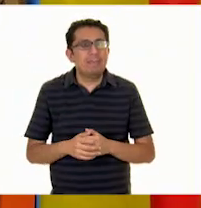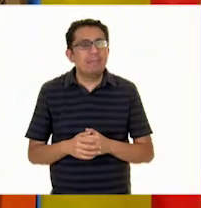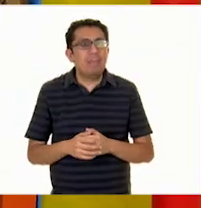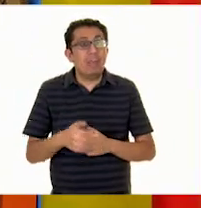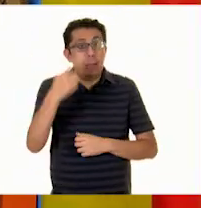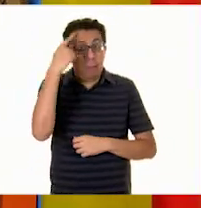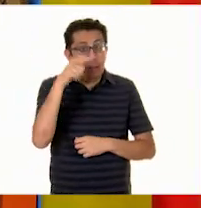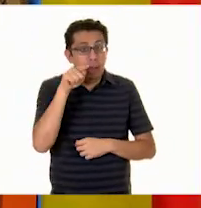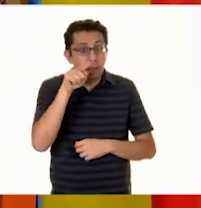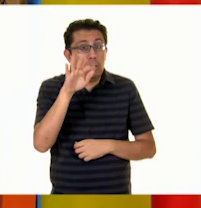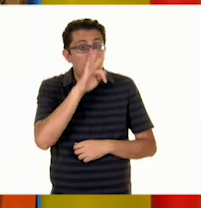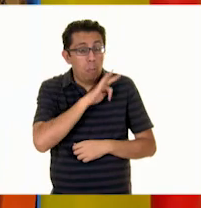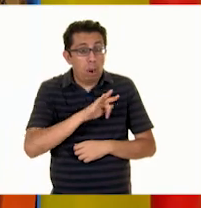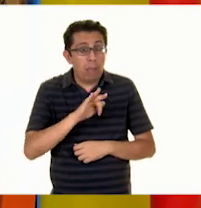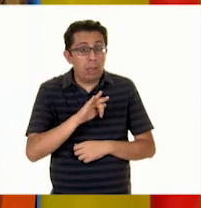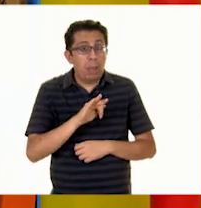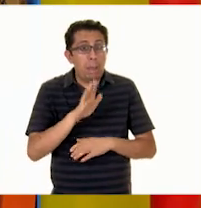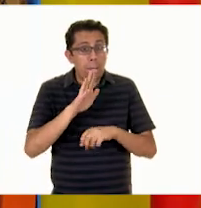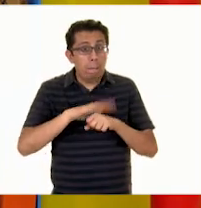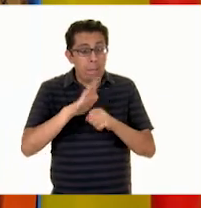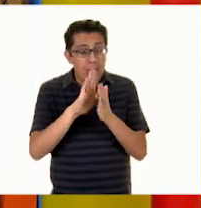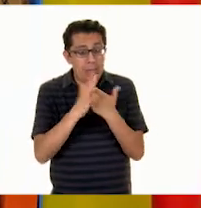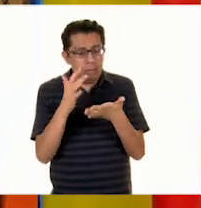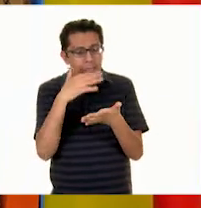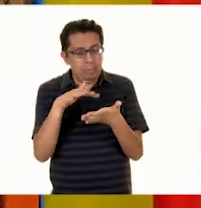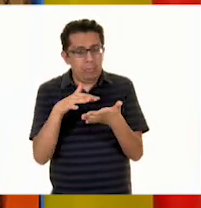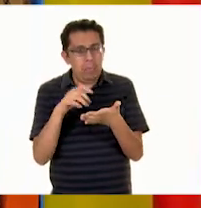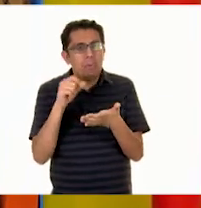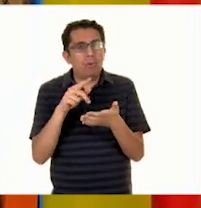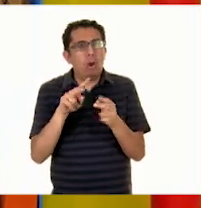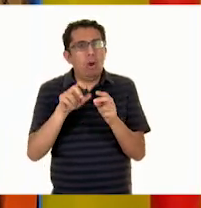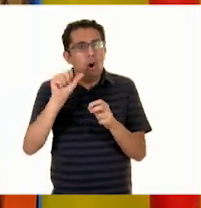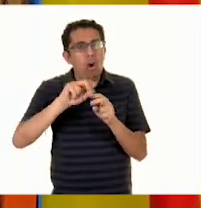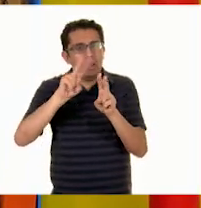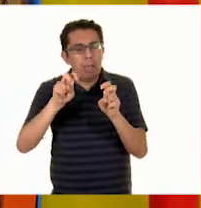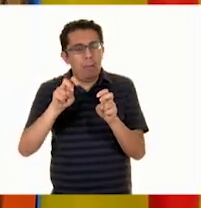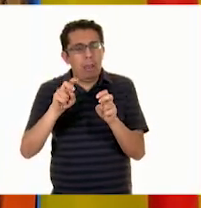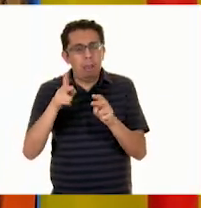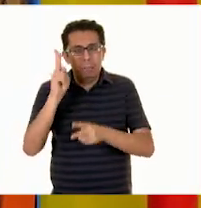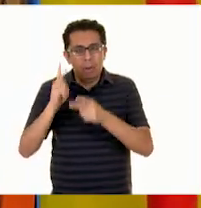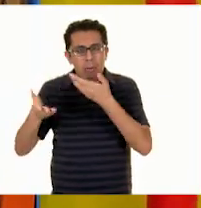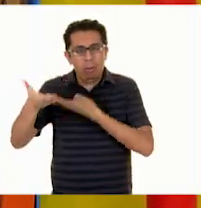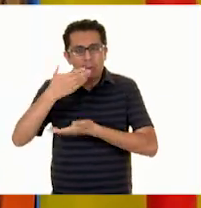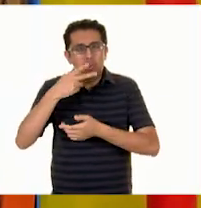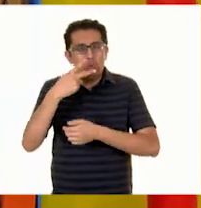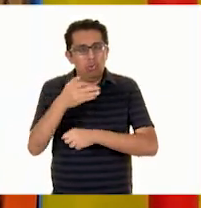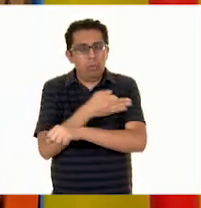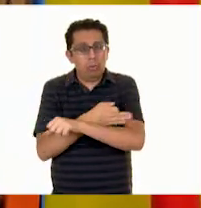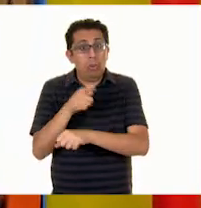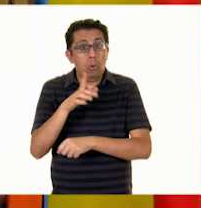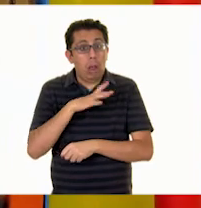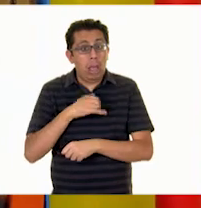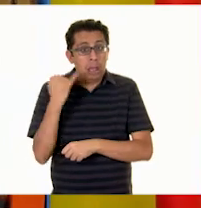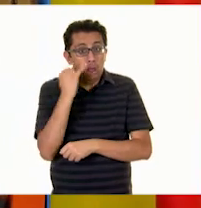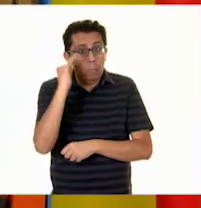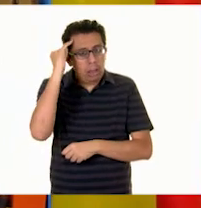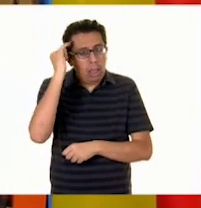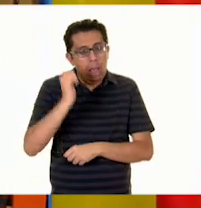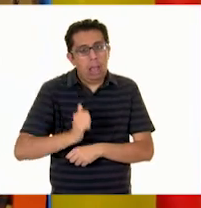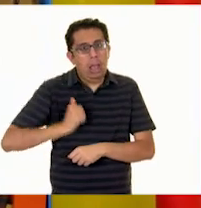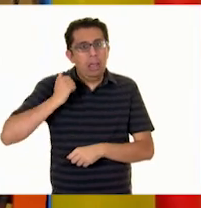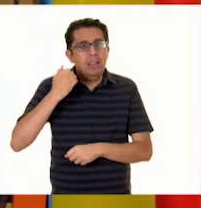Y para ti, si te es posible, consulta otros libros y comenta el tema de hoy con tu familia. Si tienes la fortuna de hablar una lengua indígena,